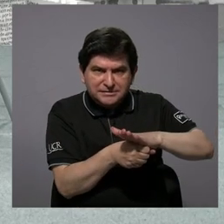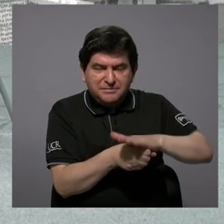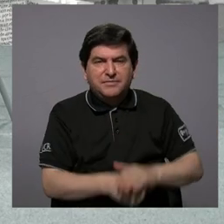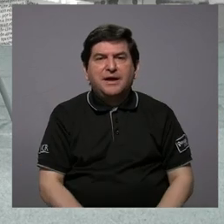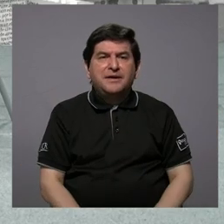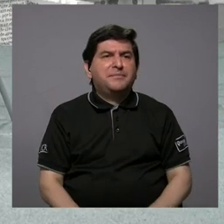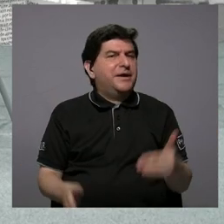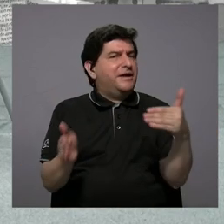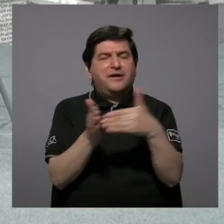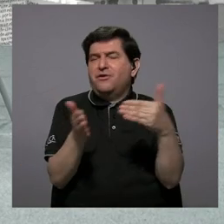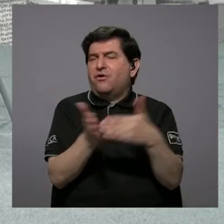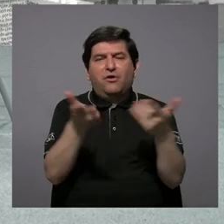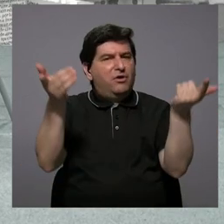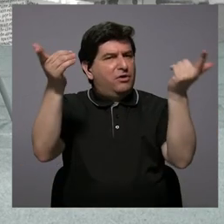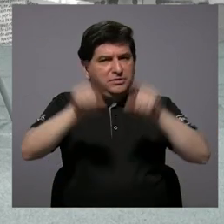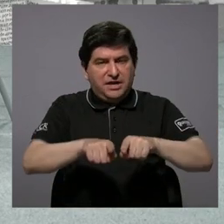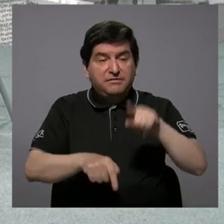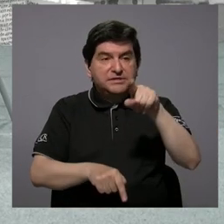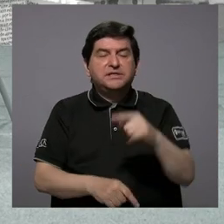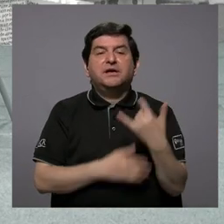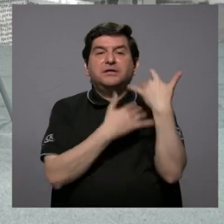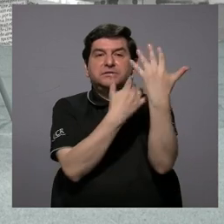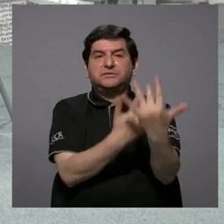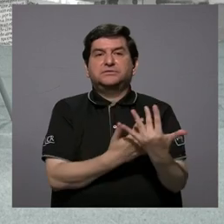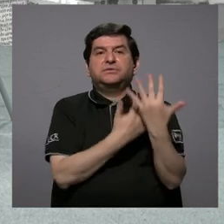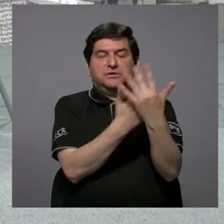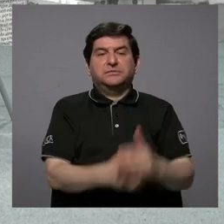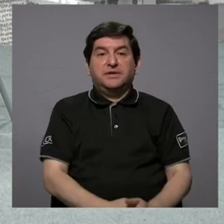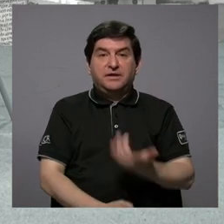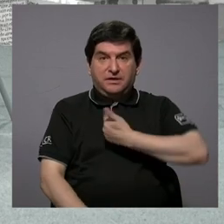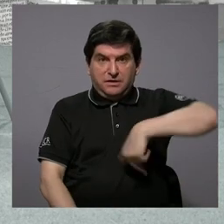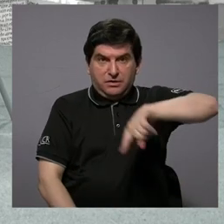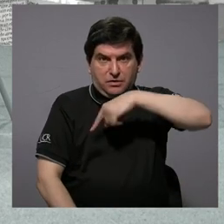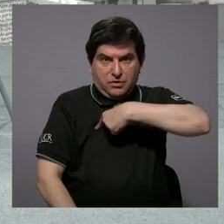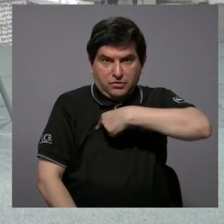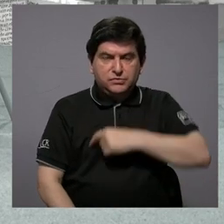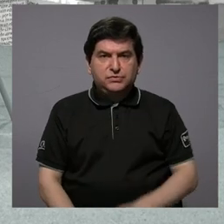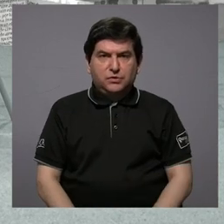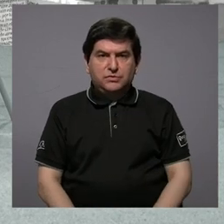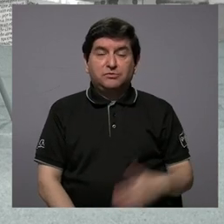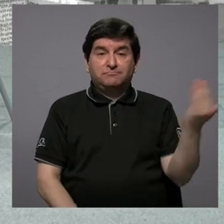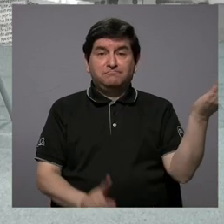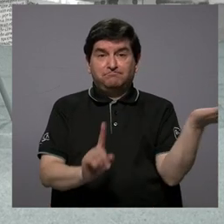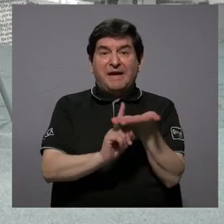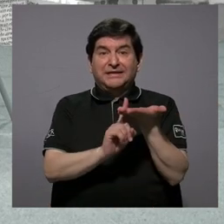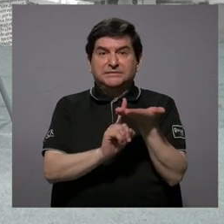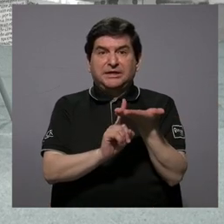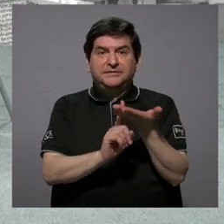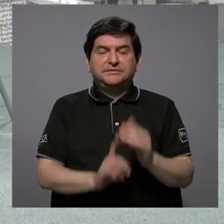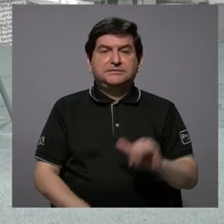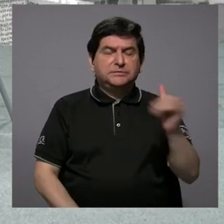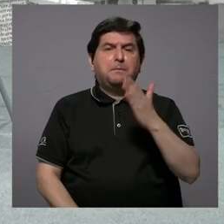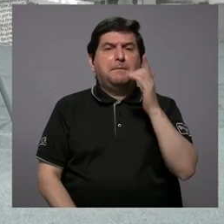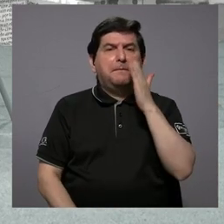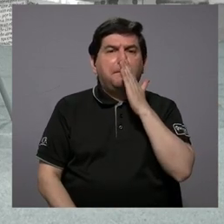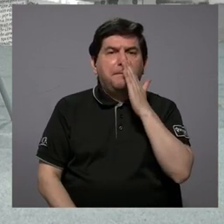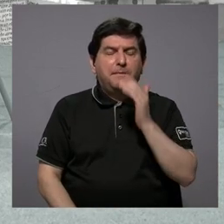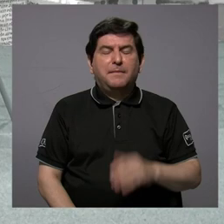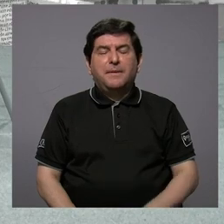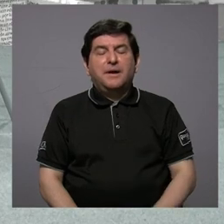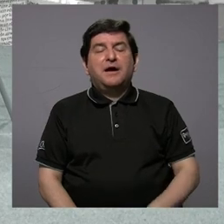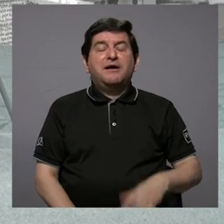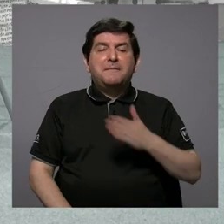para que no vuelva a pasar y eso es lo que esperamos. Y nosotros, los que somos víctimas, como mi papá y mi